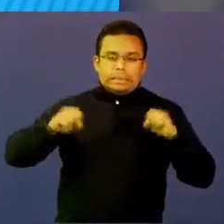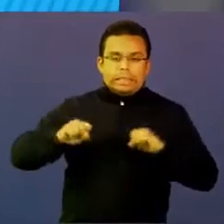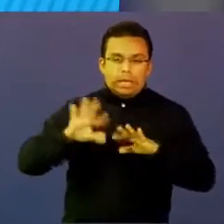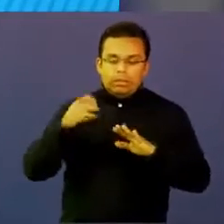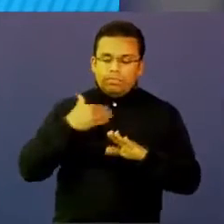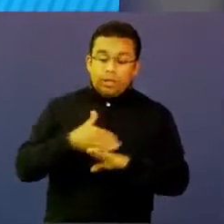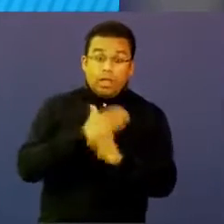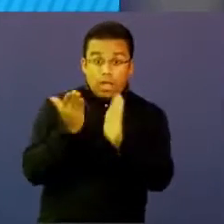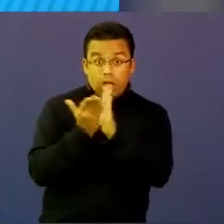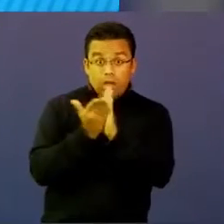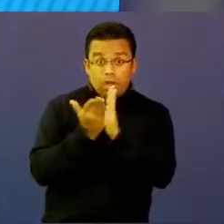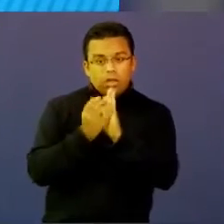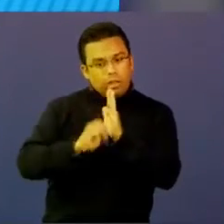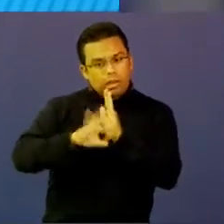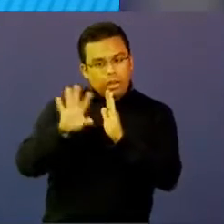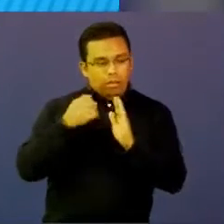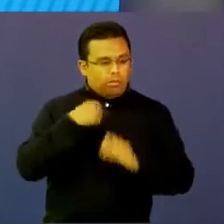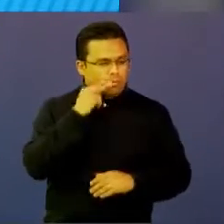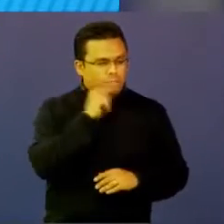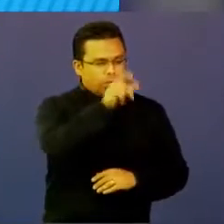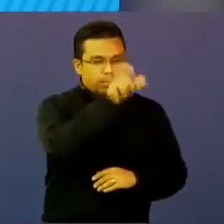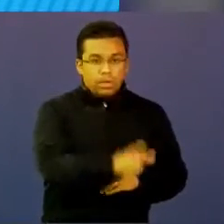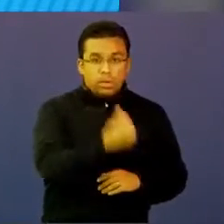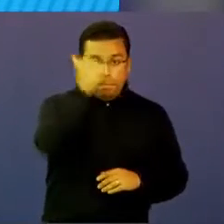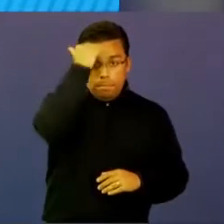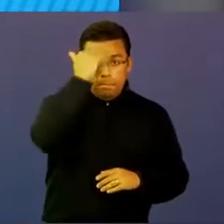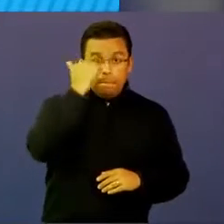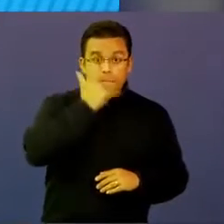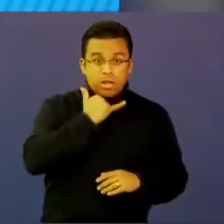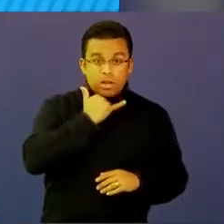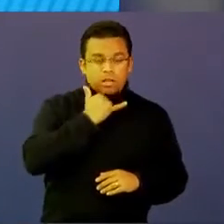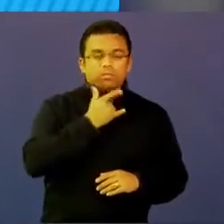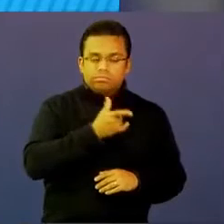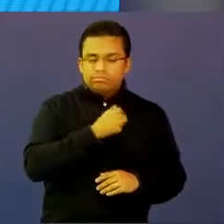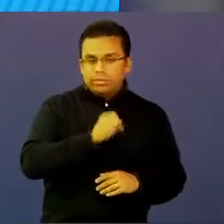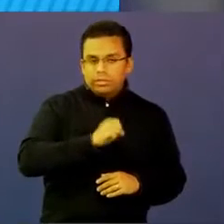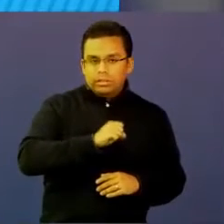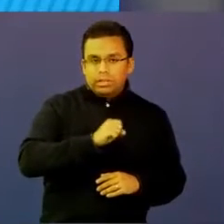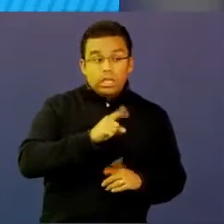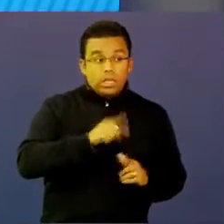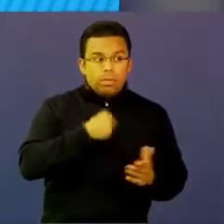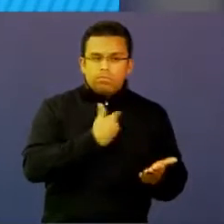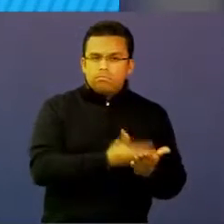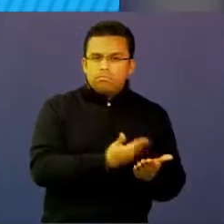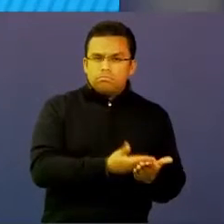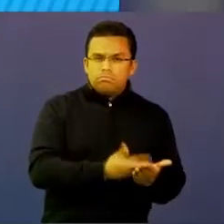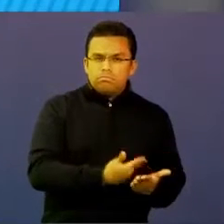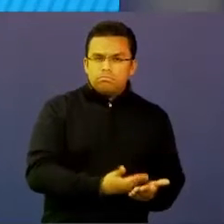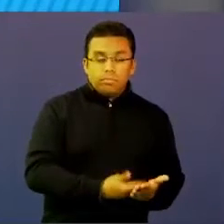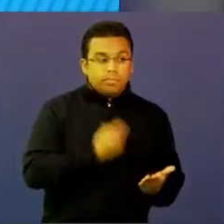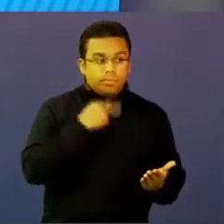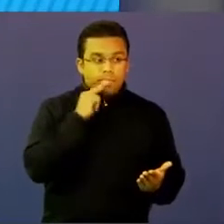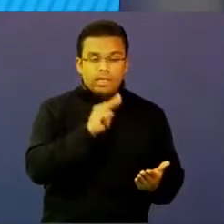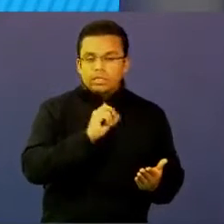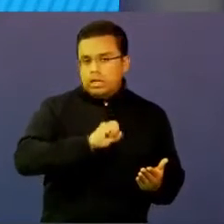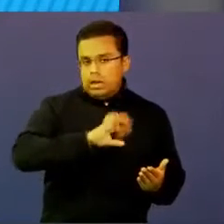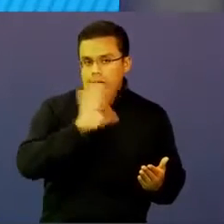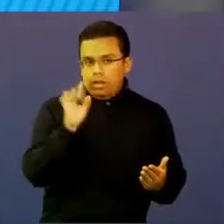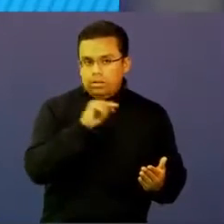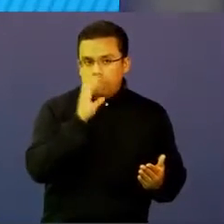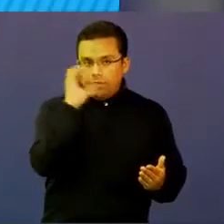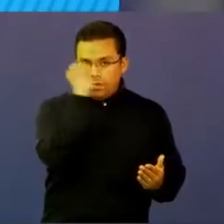mucho qué implica tener un mal maestro. Y sí se han visto los resultados de una persona que media procesos de